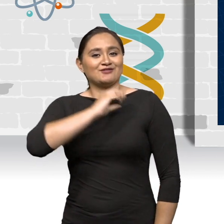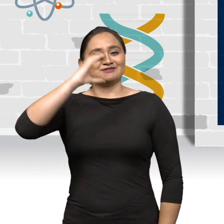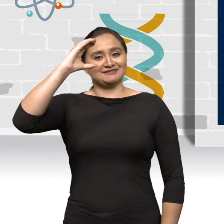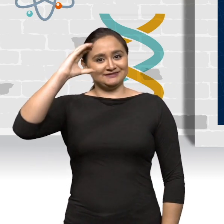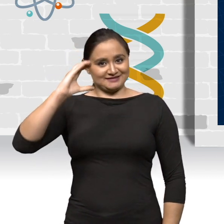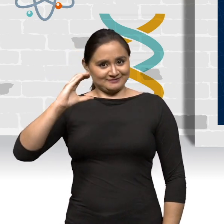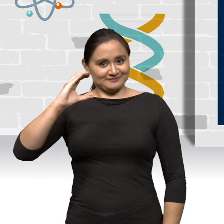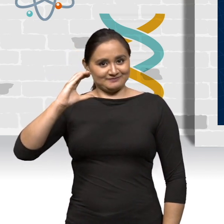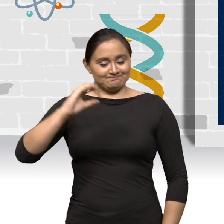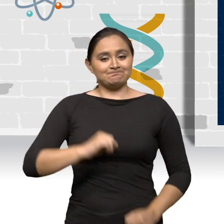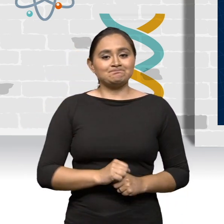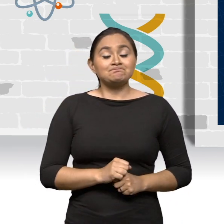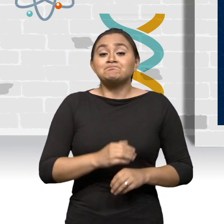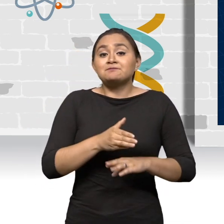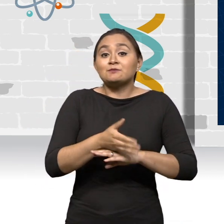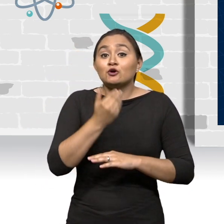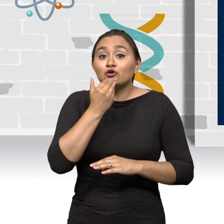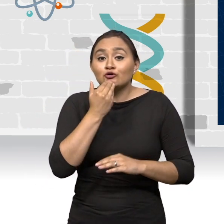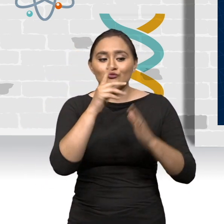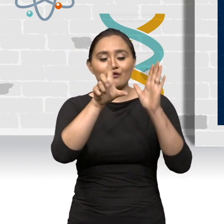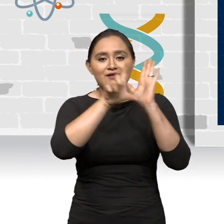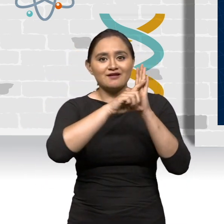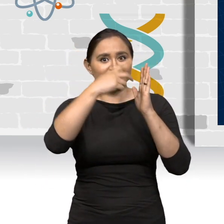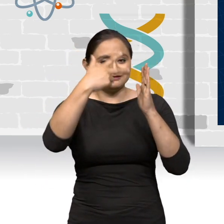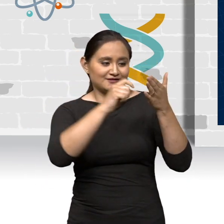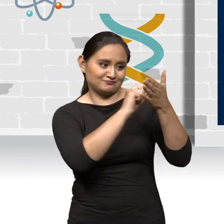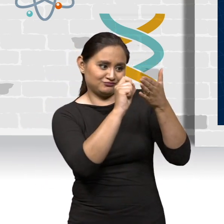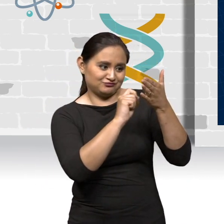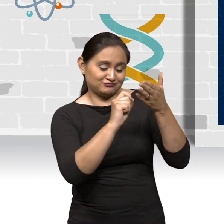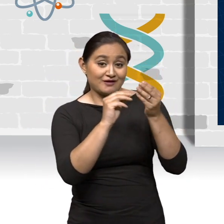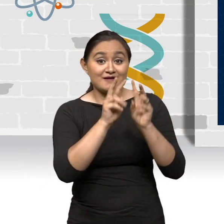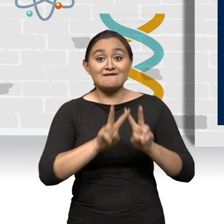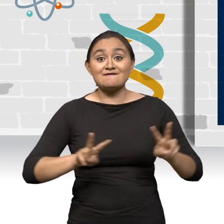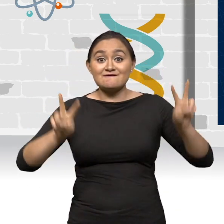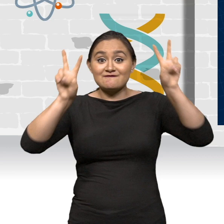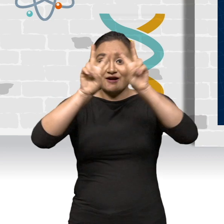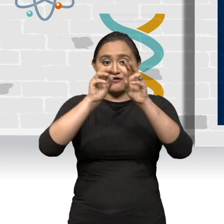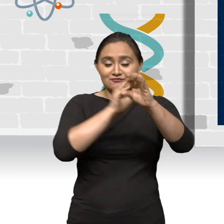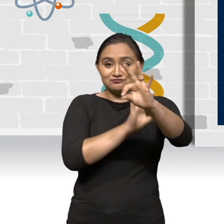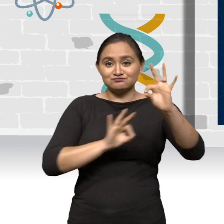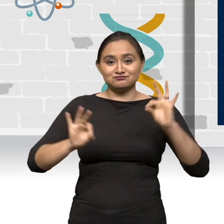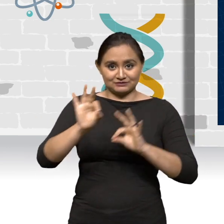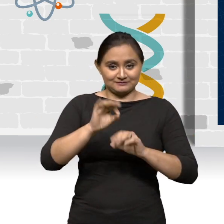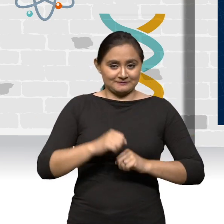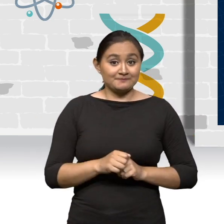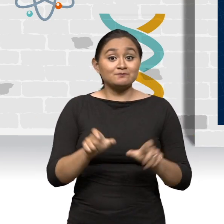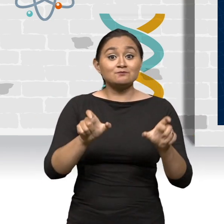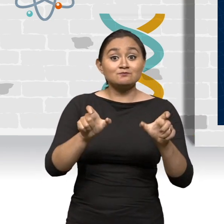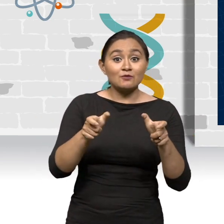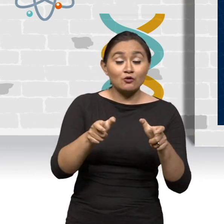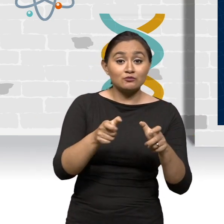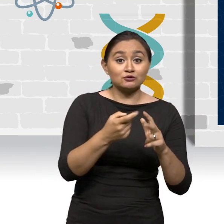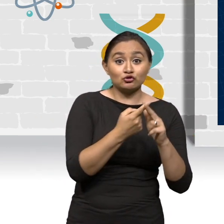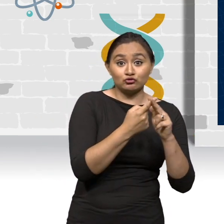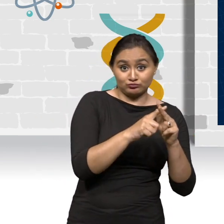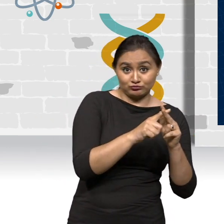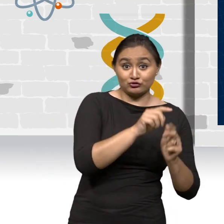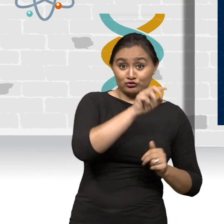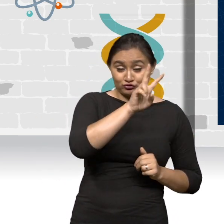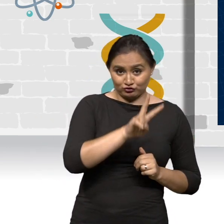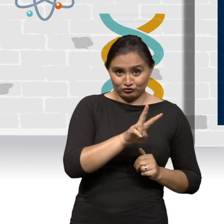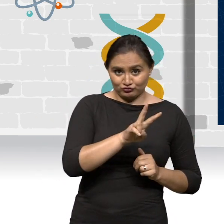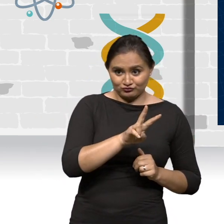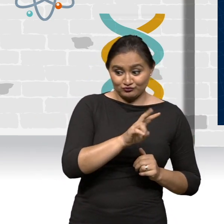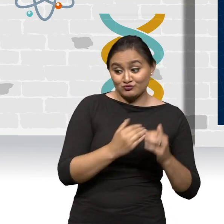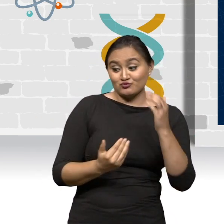vienen dados en grados centígrados. Luego, escribimos la ley de Charles y reemplazamos los valores. Despejamos el volumen del momento 2